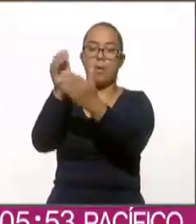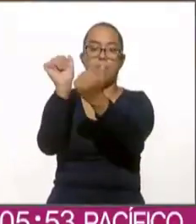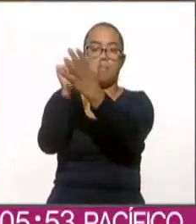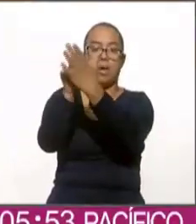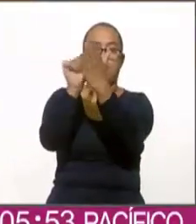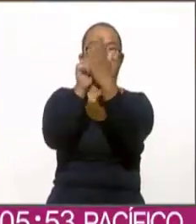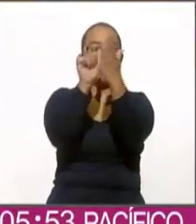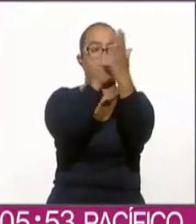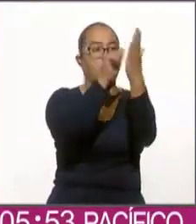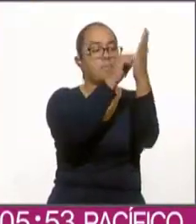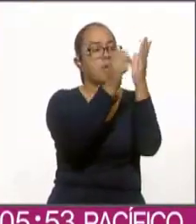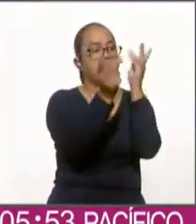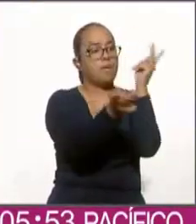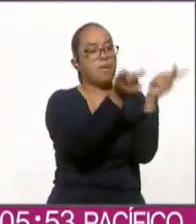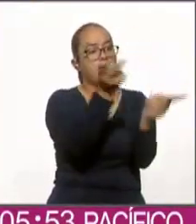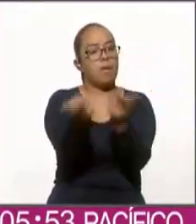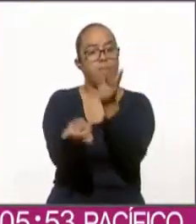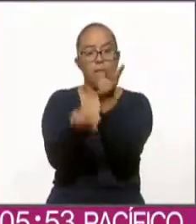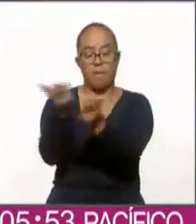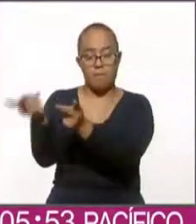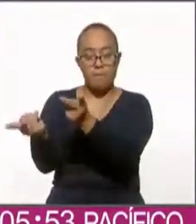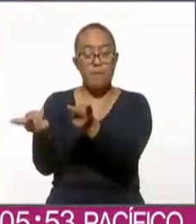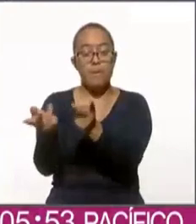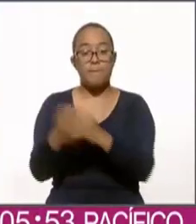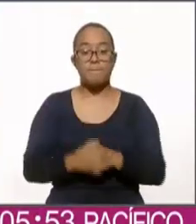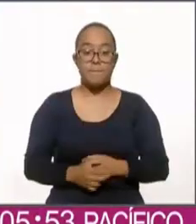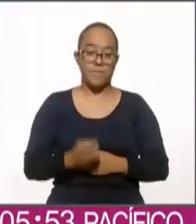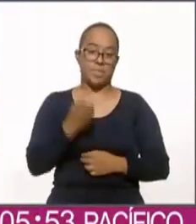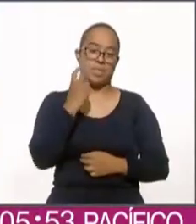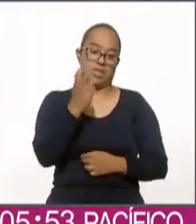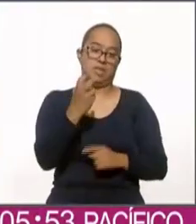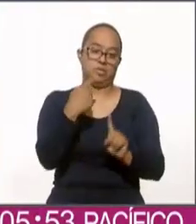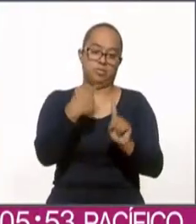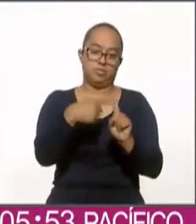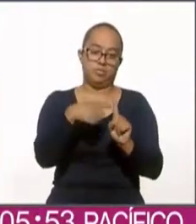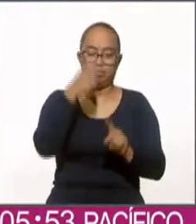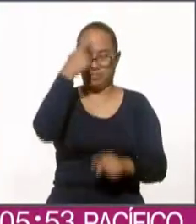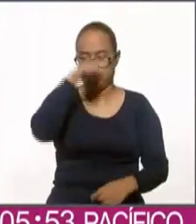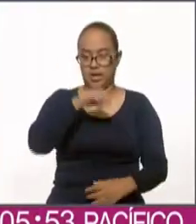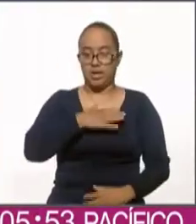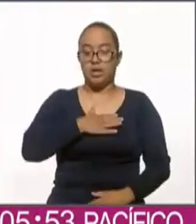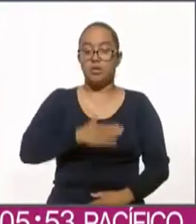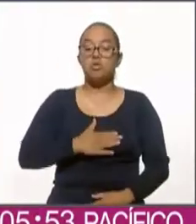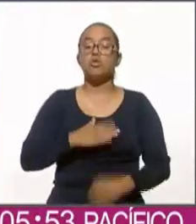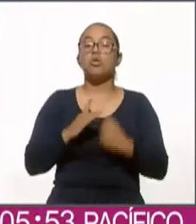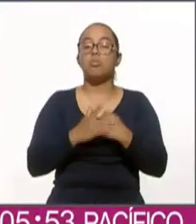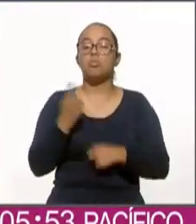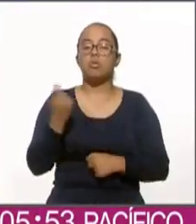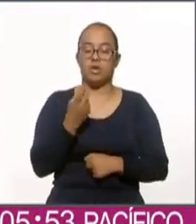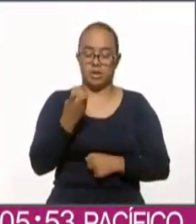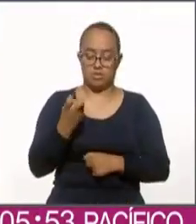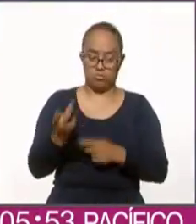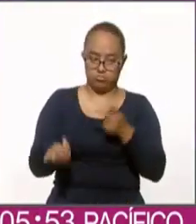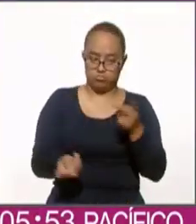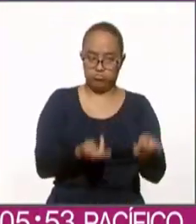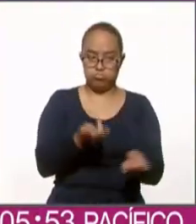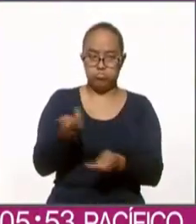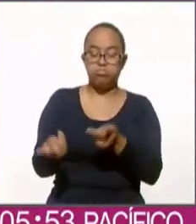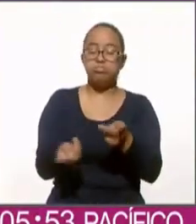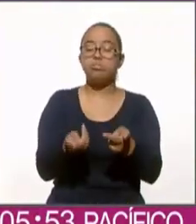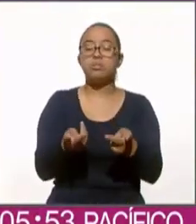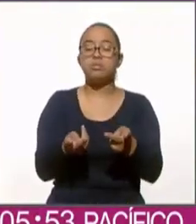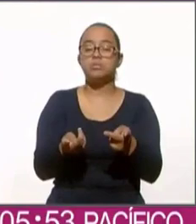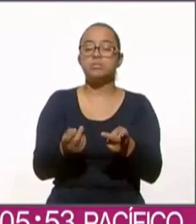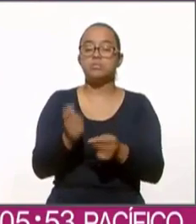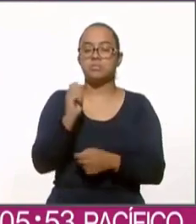preguntar y esa es otra yo lo vería como ventaja en términos democráticos porque las encuestas están hechas